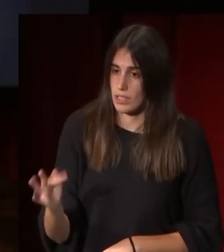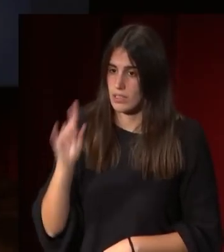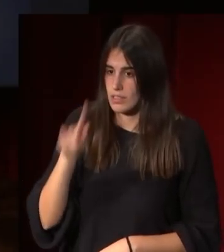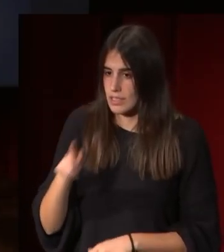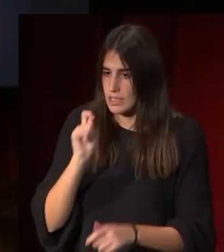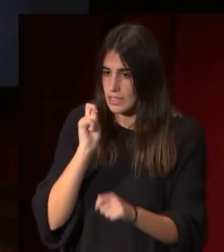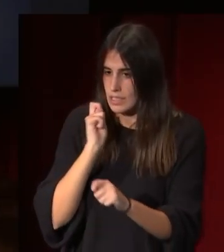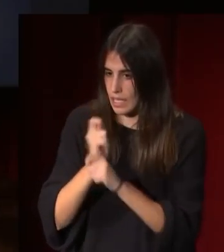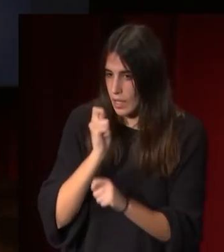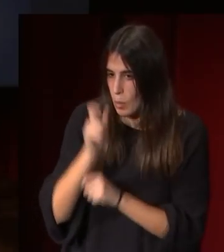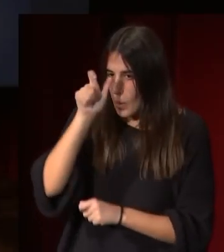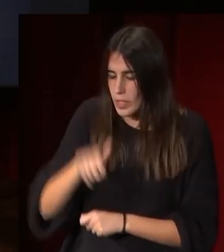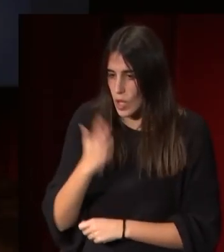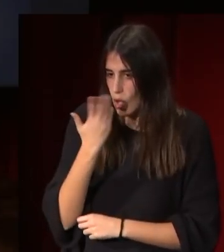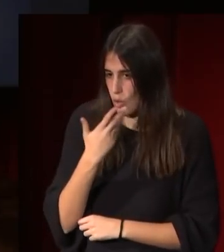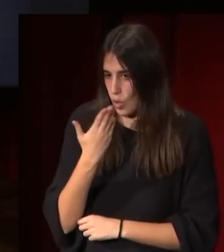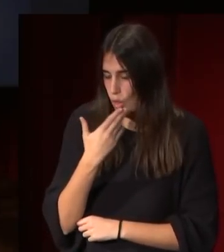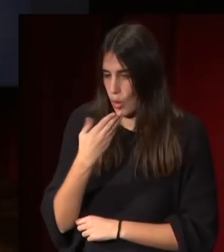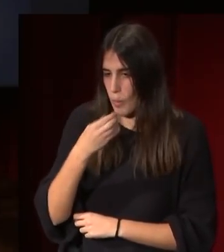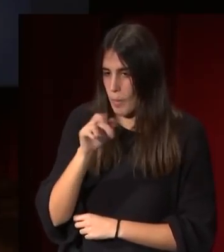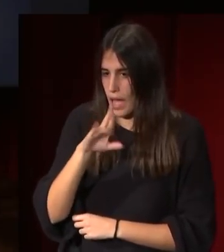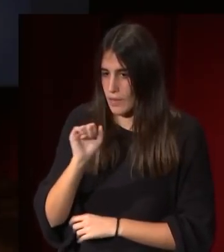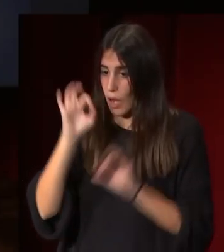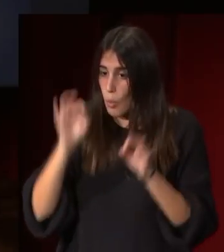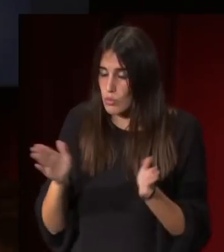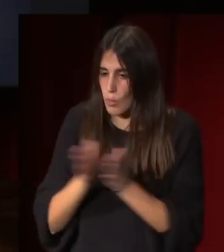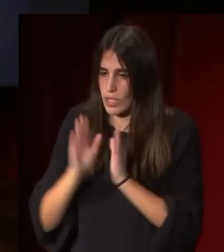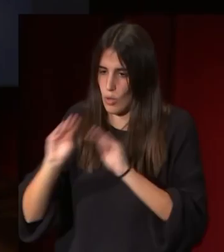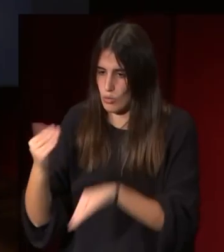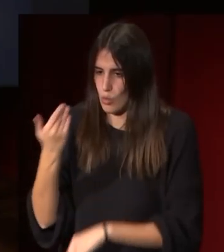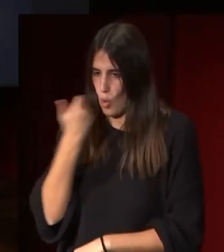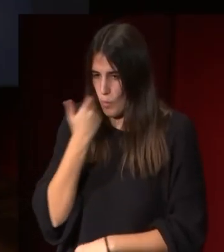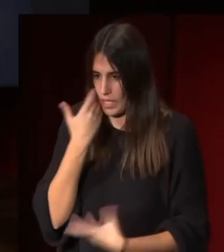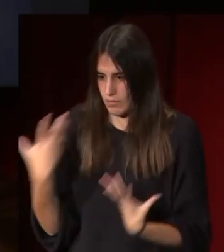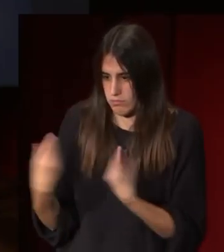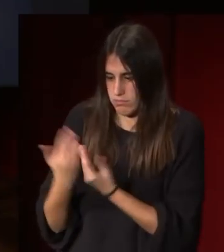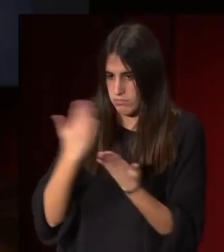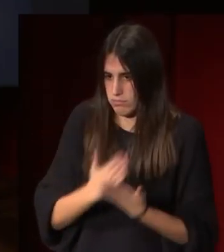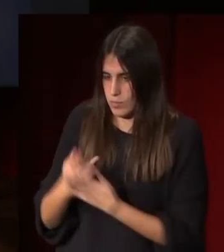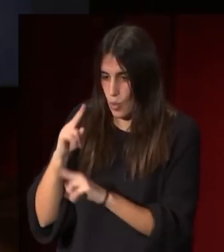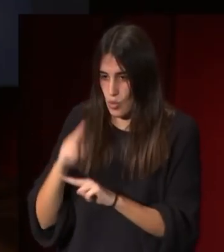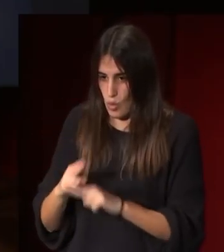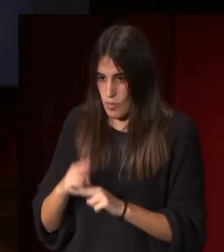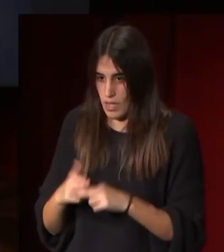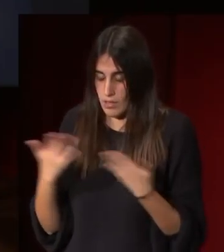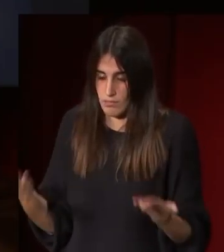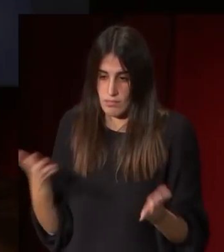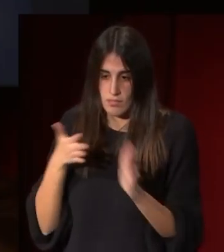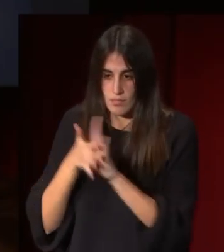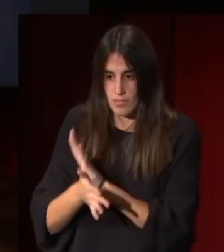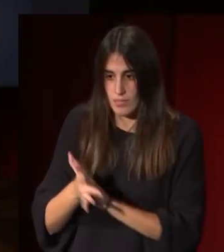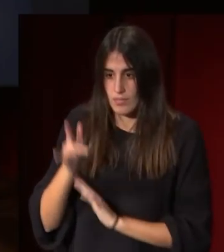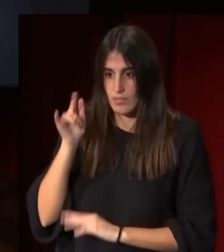tallado por alguien que le conoció por Ramón Barba que era su compañero de pensión en Roma de manera que bueno pues